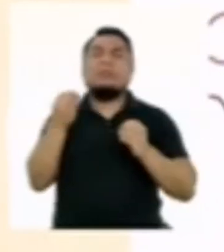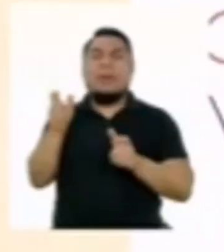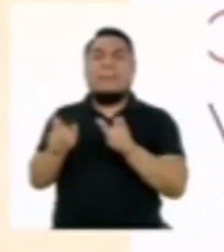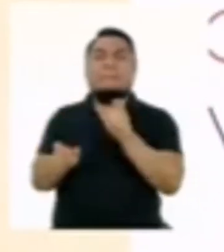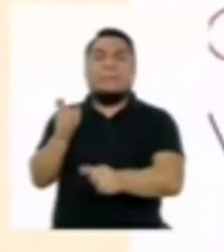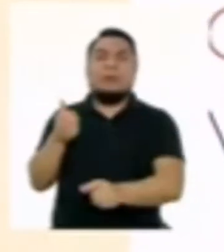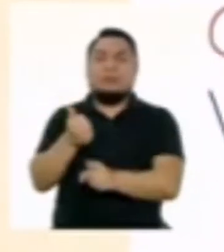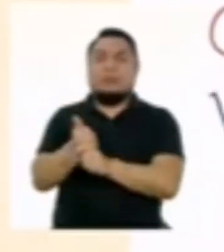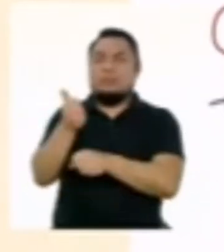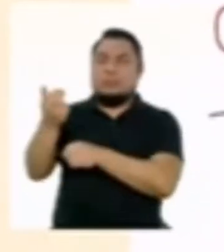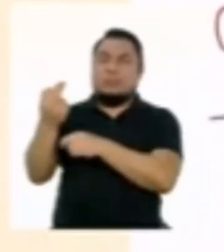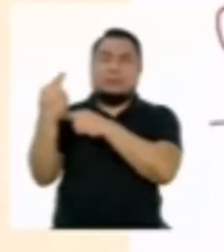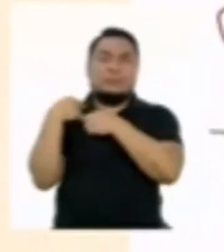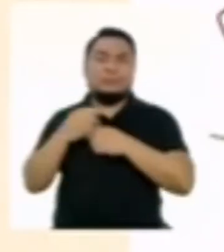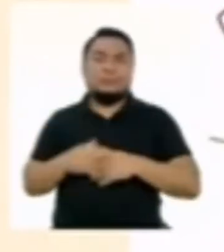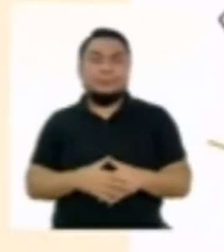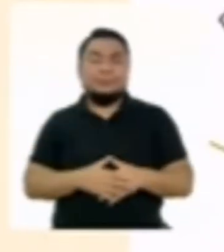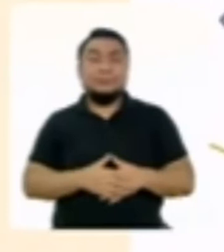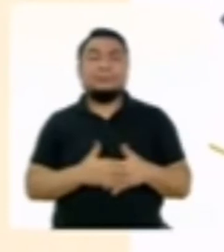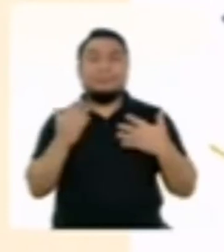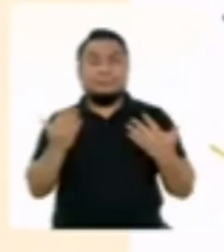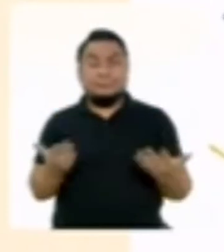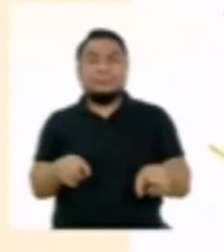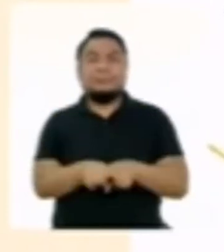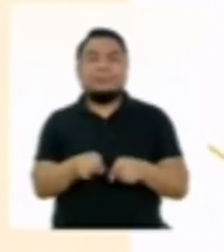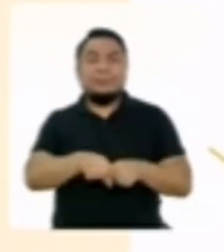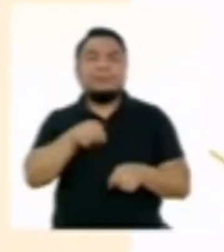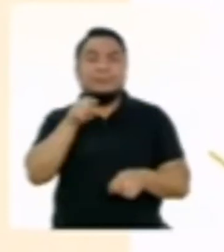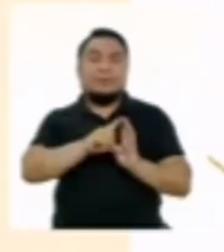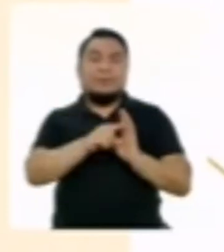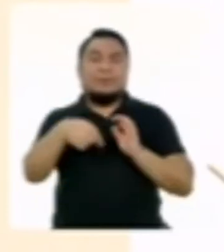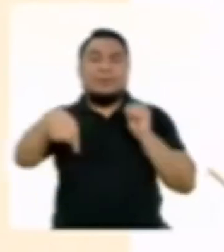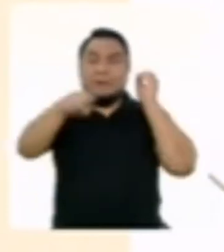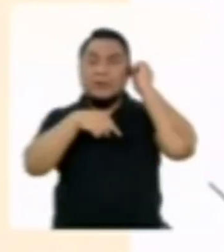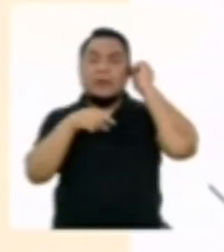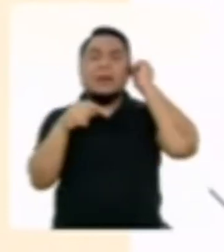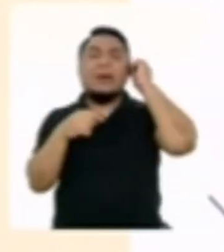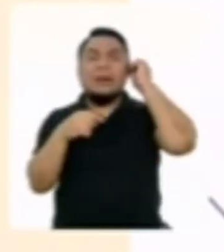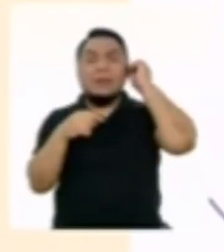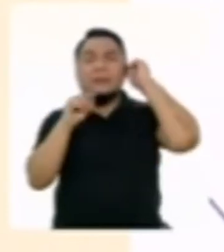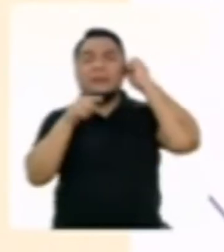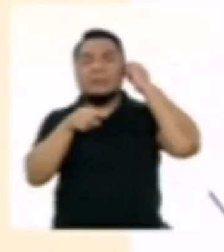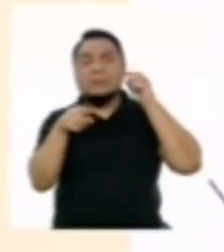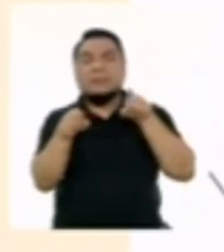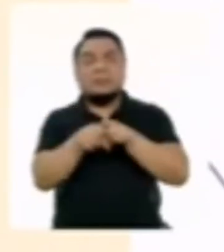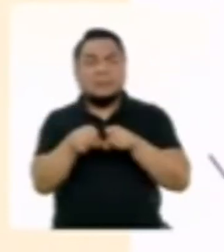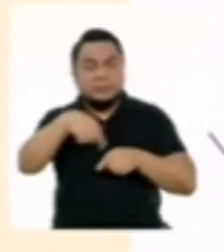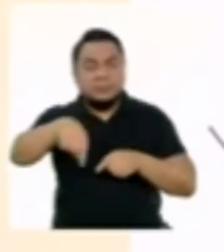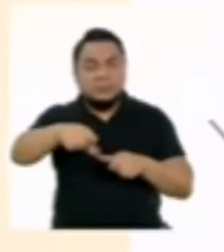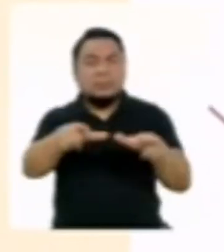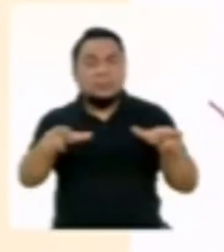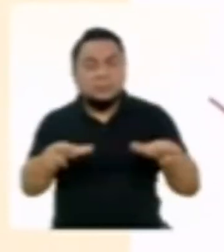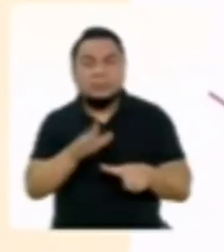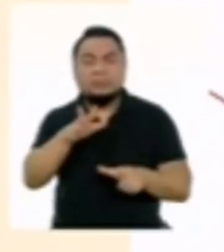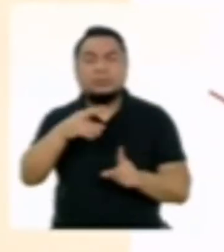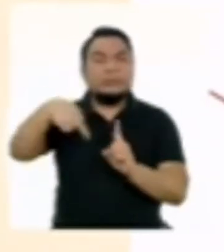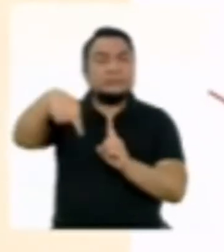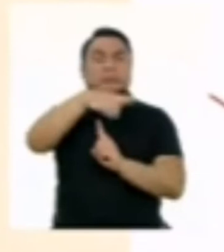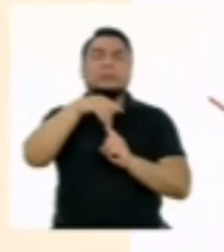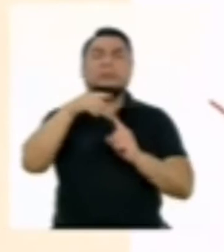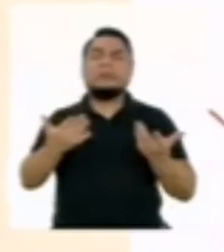humana. En concentraciones, tal que en función del uso actual o previsto del sitio y sus